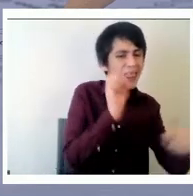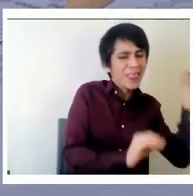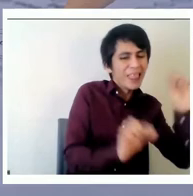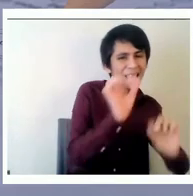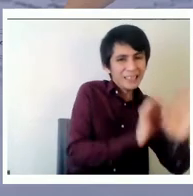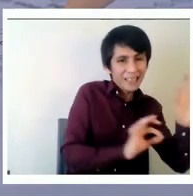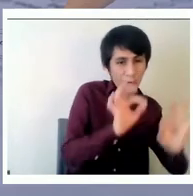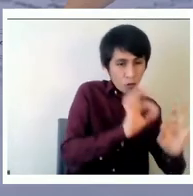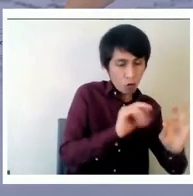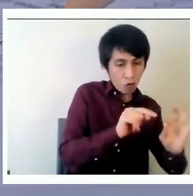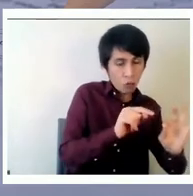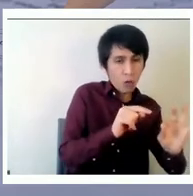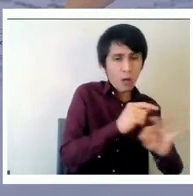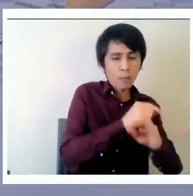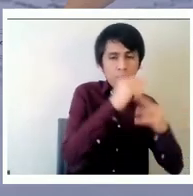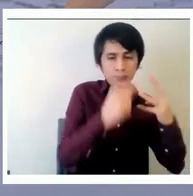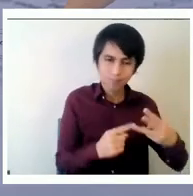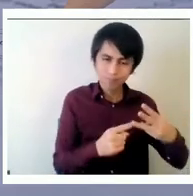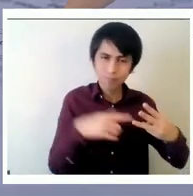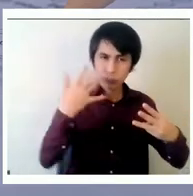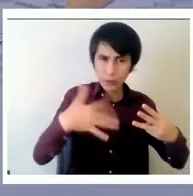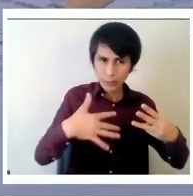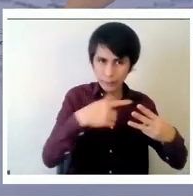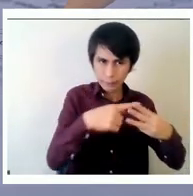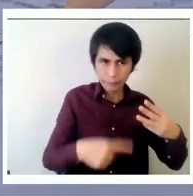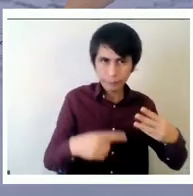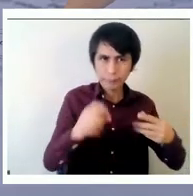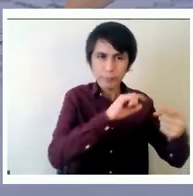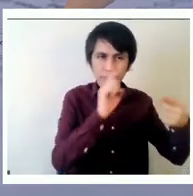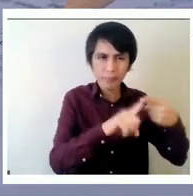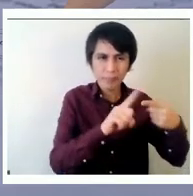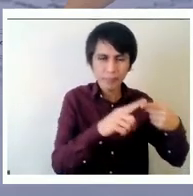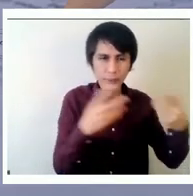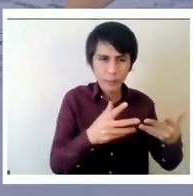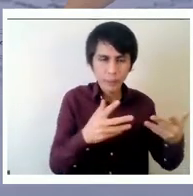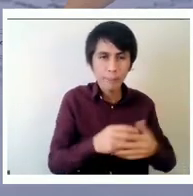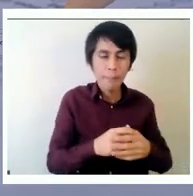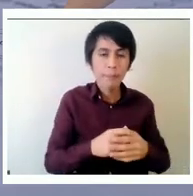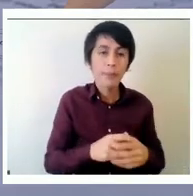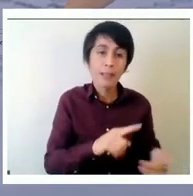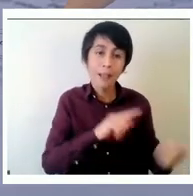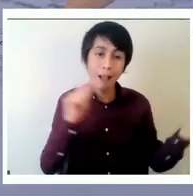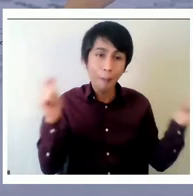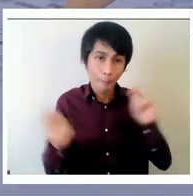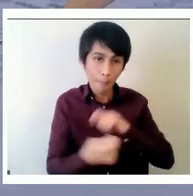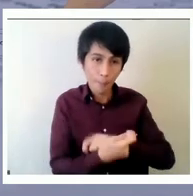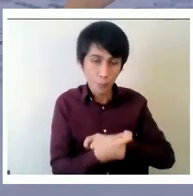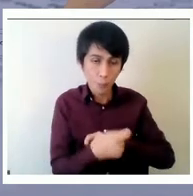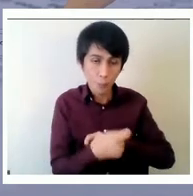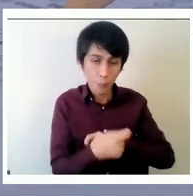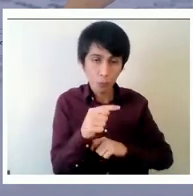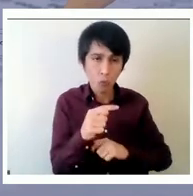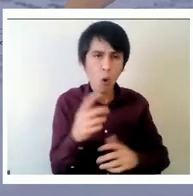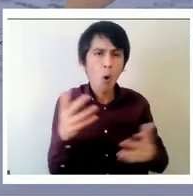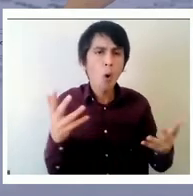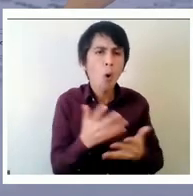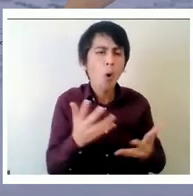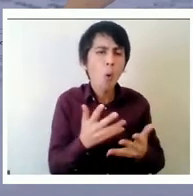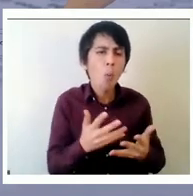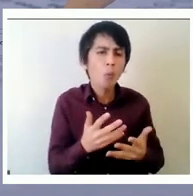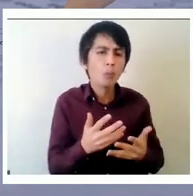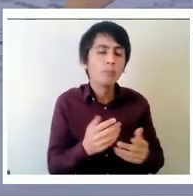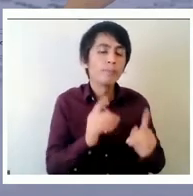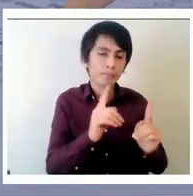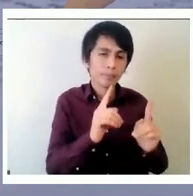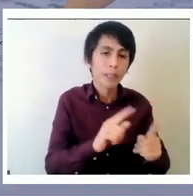más importante lo primero es que el cambio tiene que ganarse los corazones y las mentes